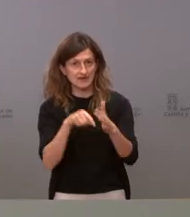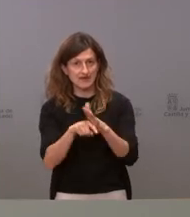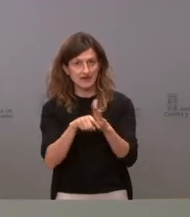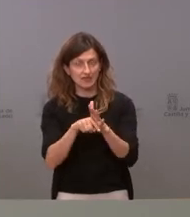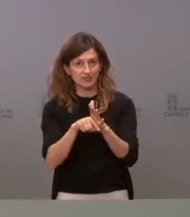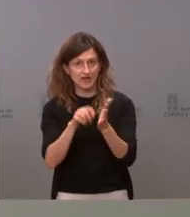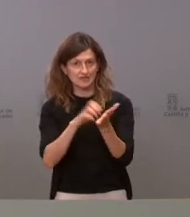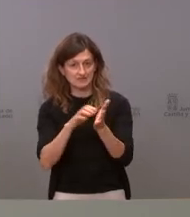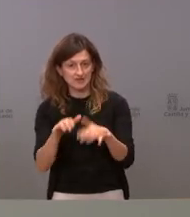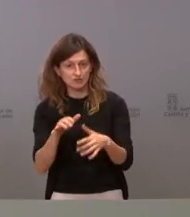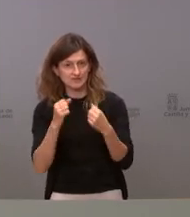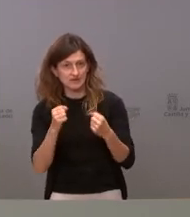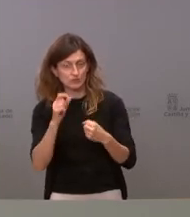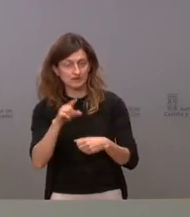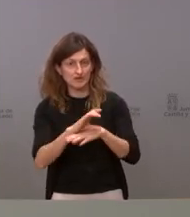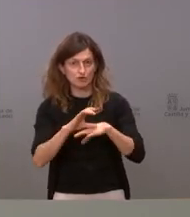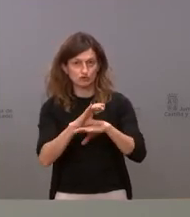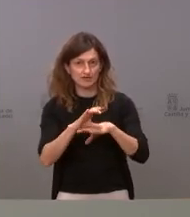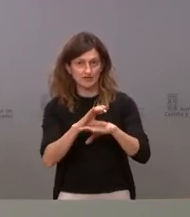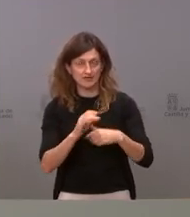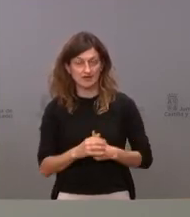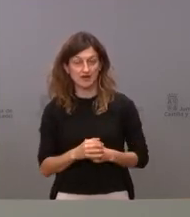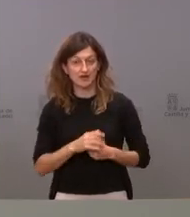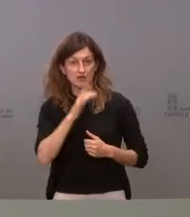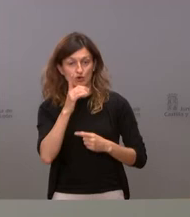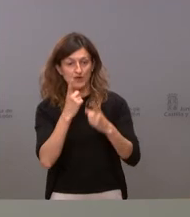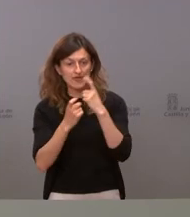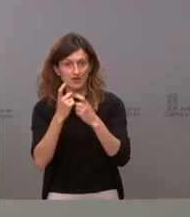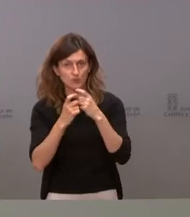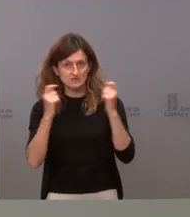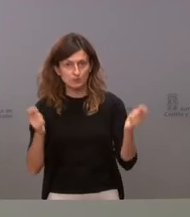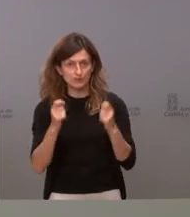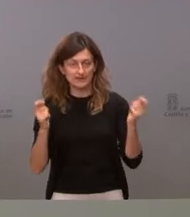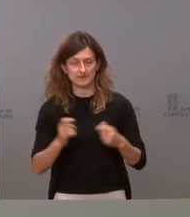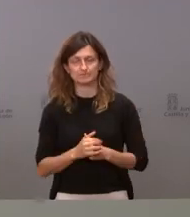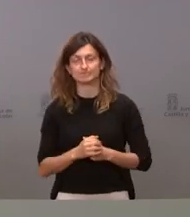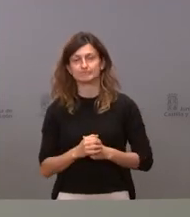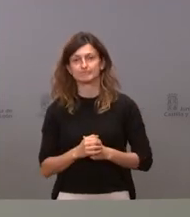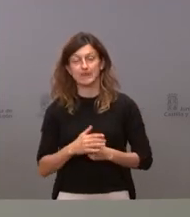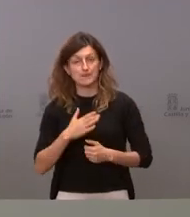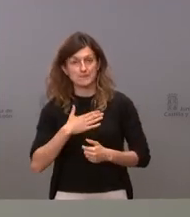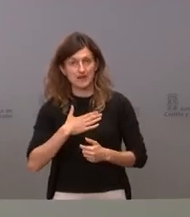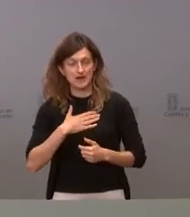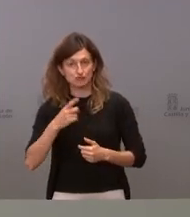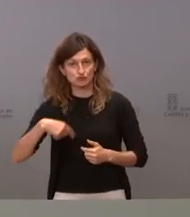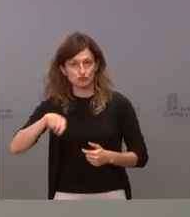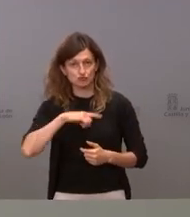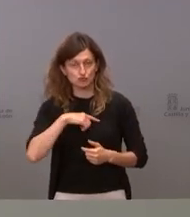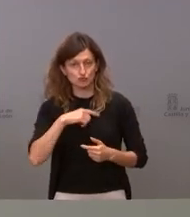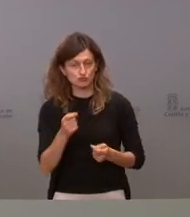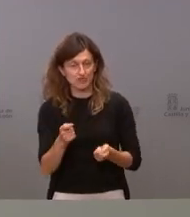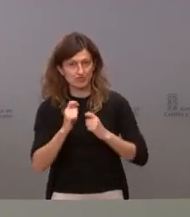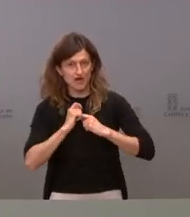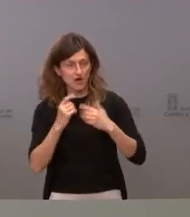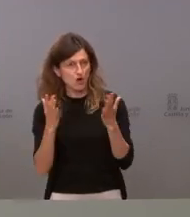Regional de Salud y de la propia consejería en las diferentes encuestas que se van publicando. La verdad es que para nosotros es un balón de oxígeno y